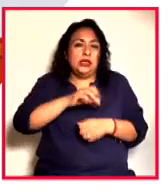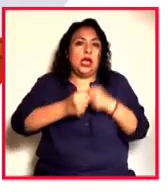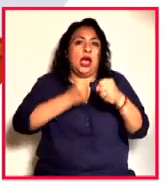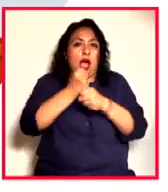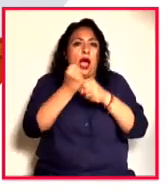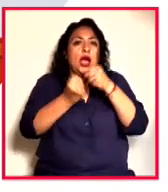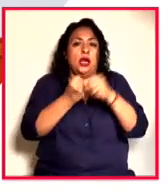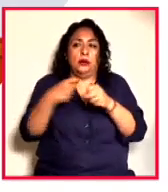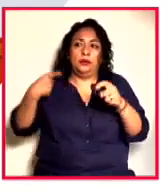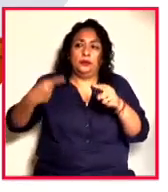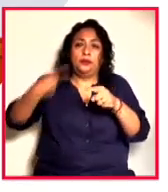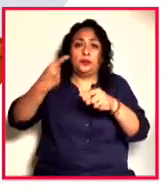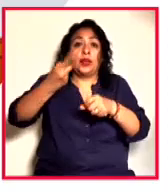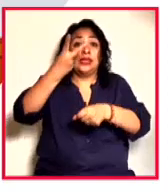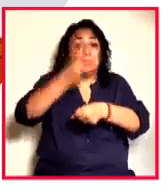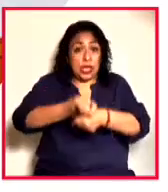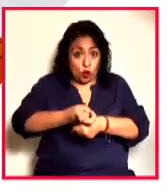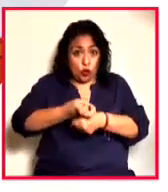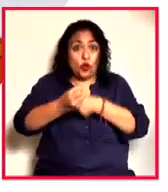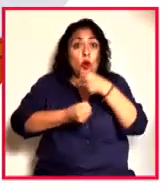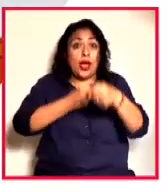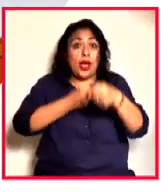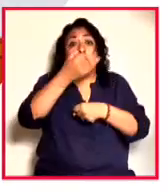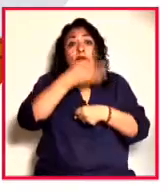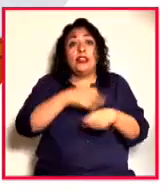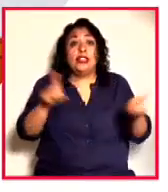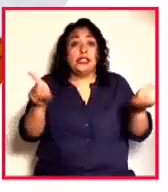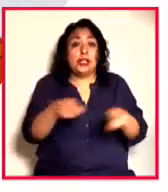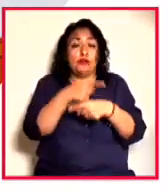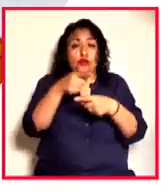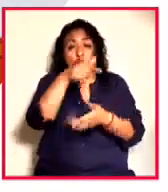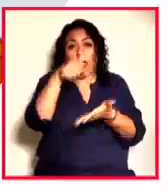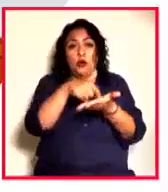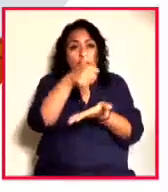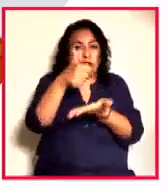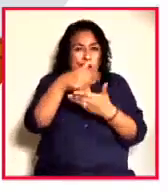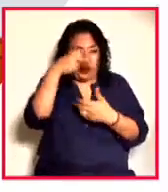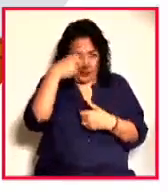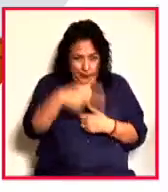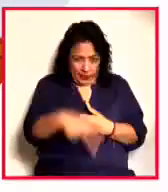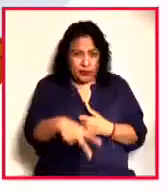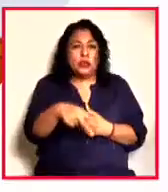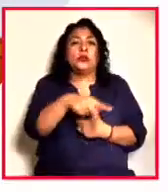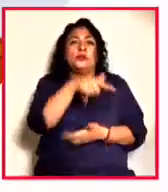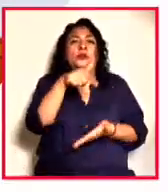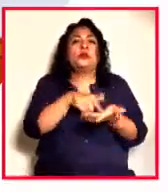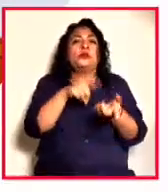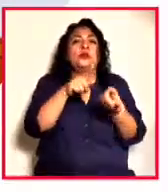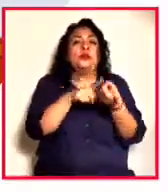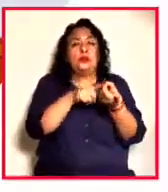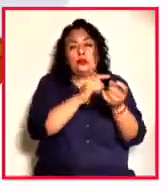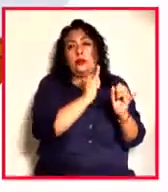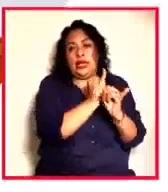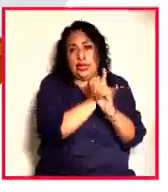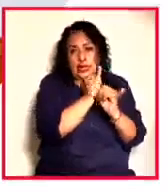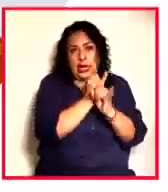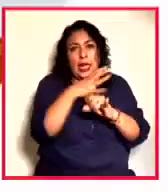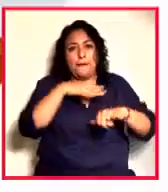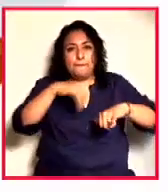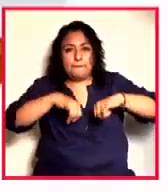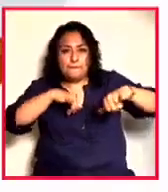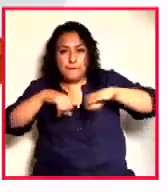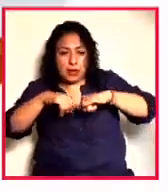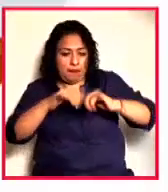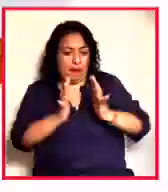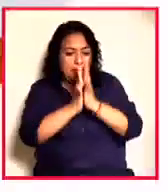Por segundo año consecutivo, la Fiesta de la Música en la Ciudad de México se llevará a cabo en el espacio virtual a través de un mapa interactivo de